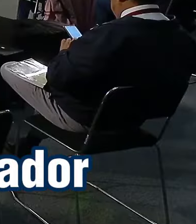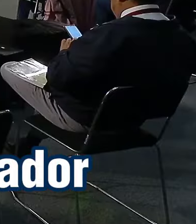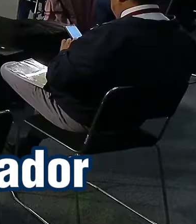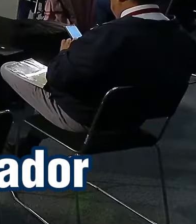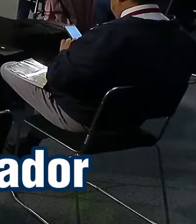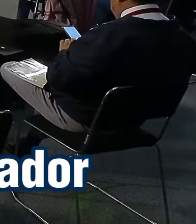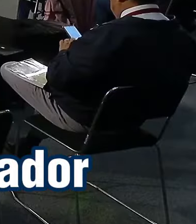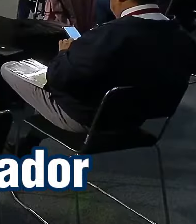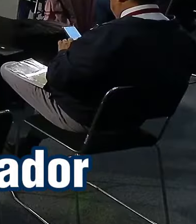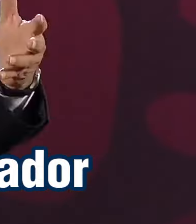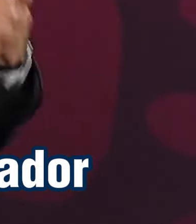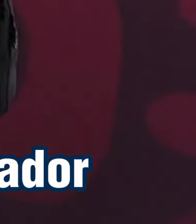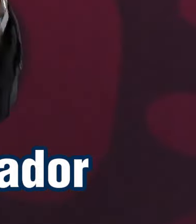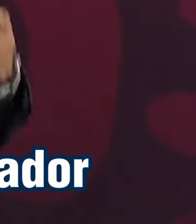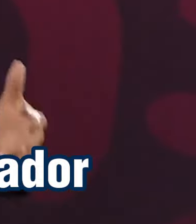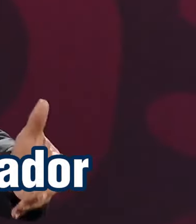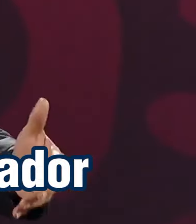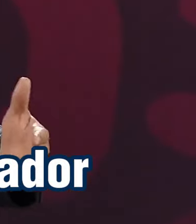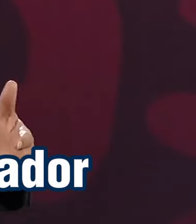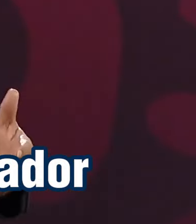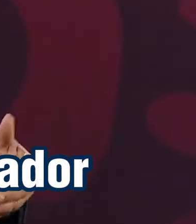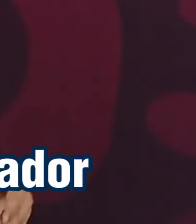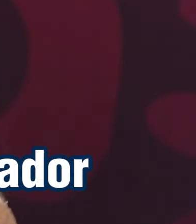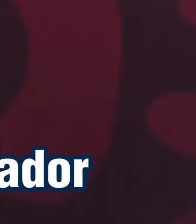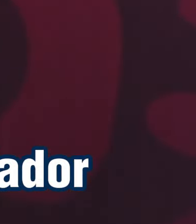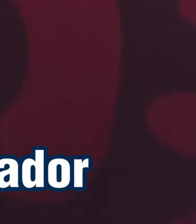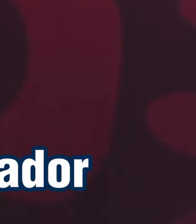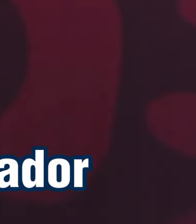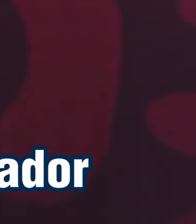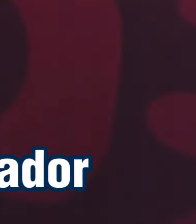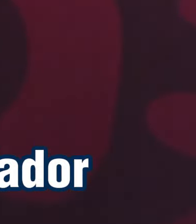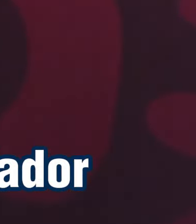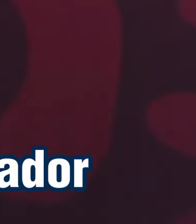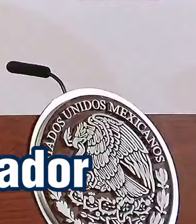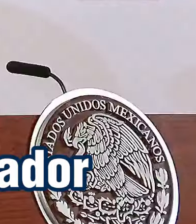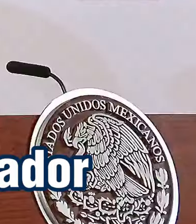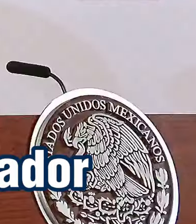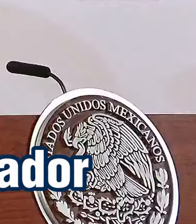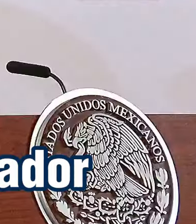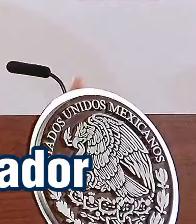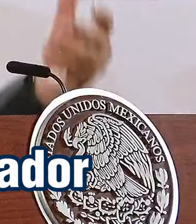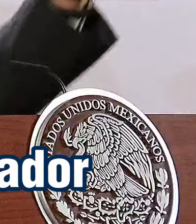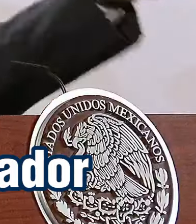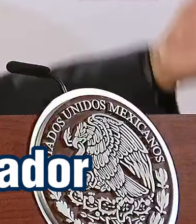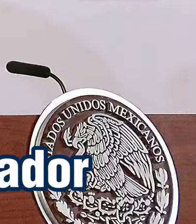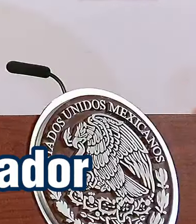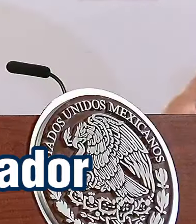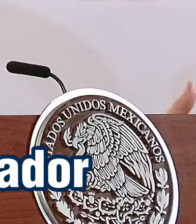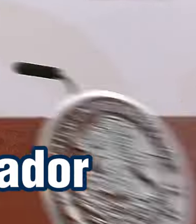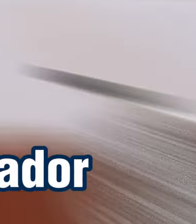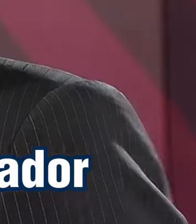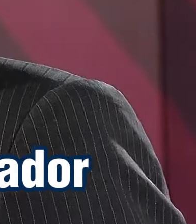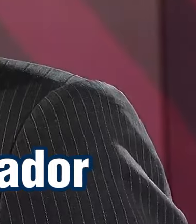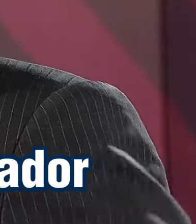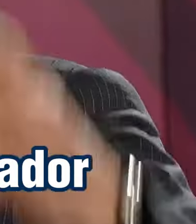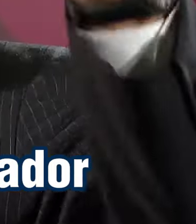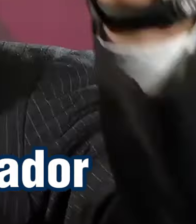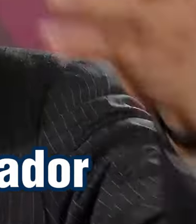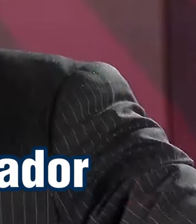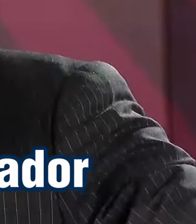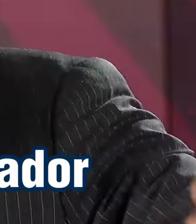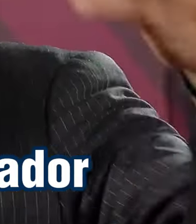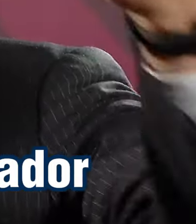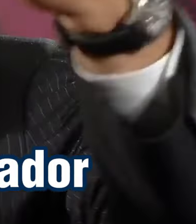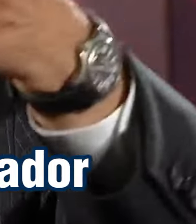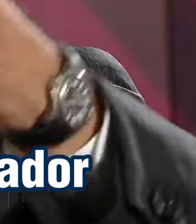¿Qué hice para ofender a la